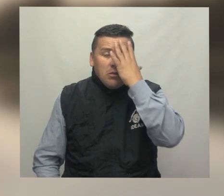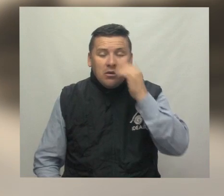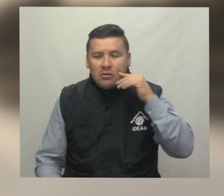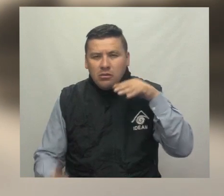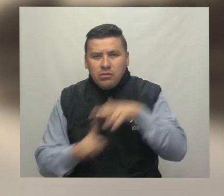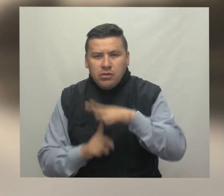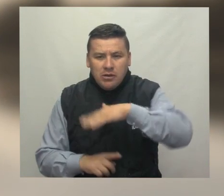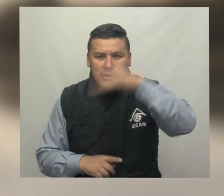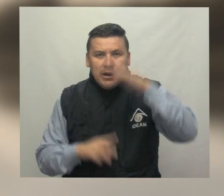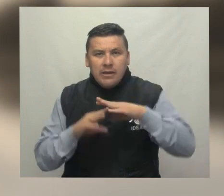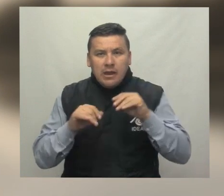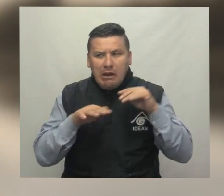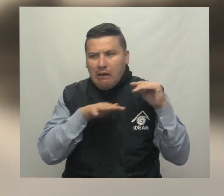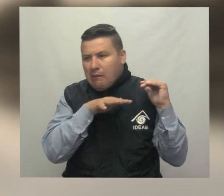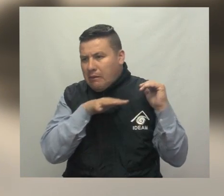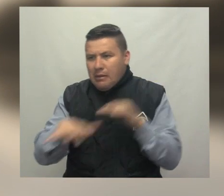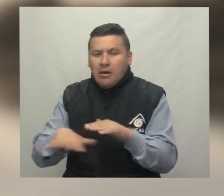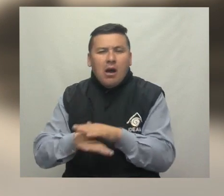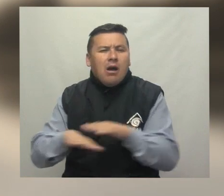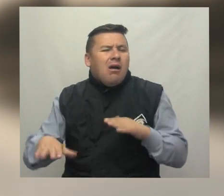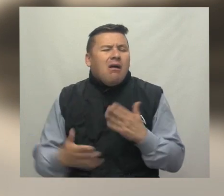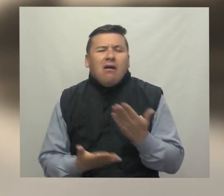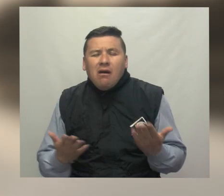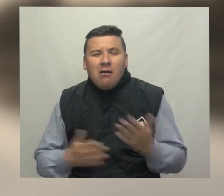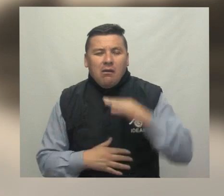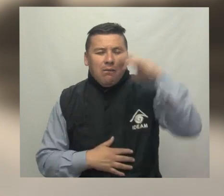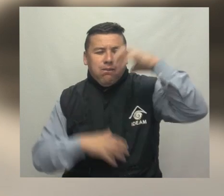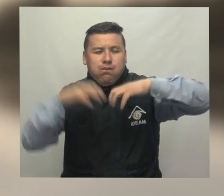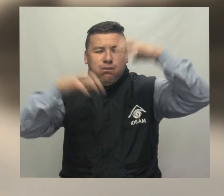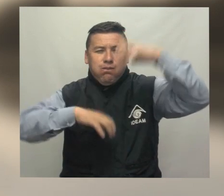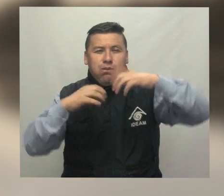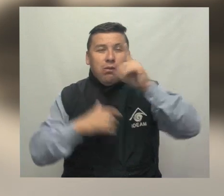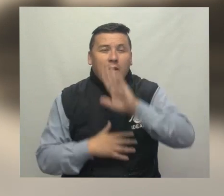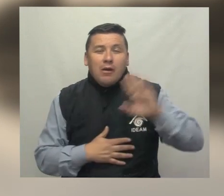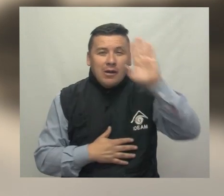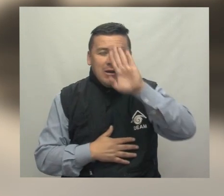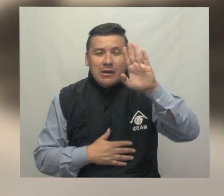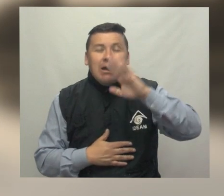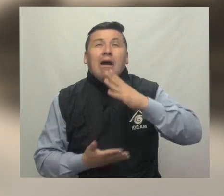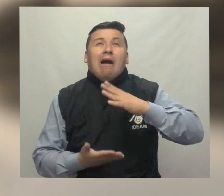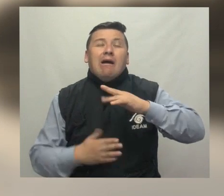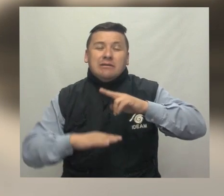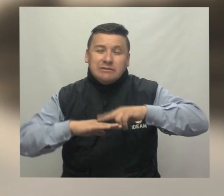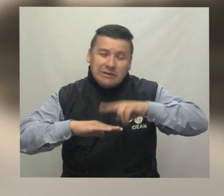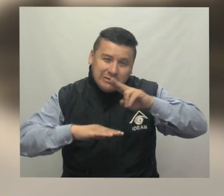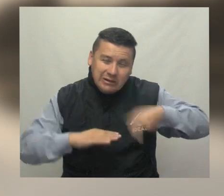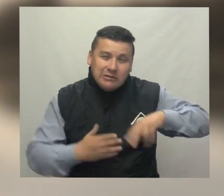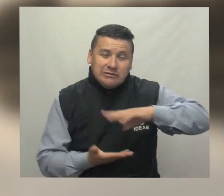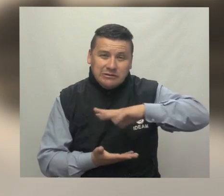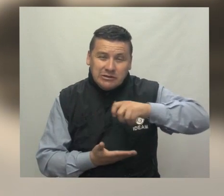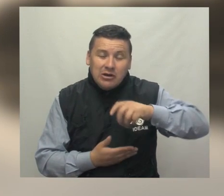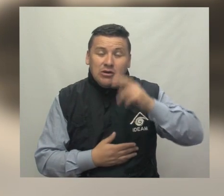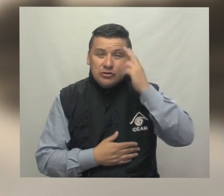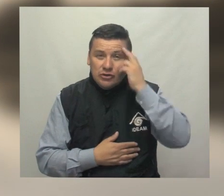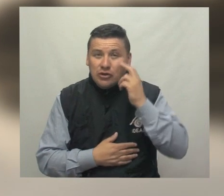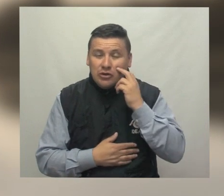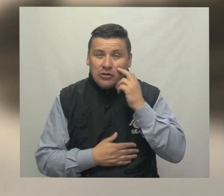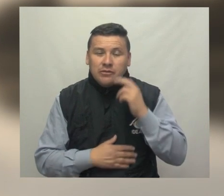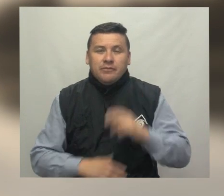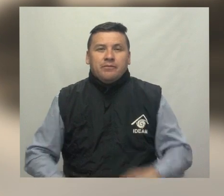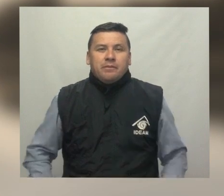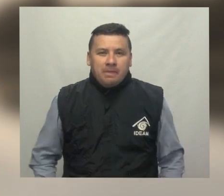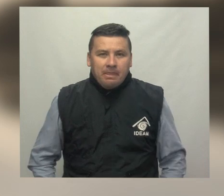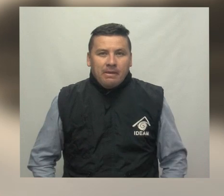moderada de deslizamientos de tierra, ocasionados por las fuertes lluvias en los departamentos de Santander, en el Chocó y en Nariño.